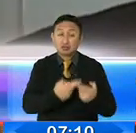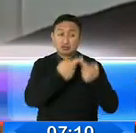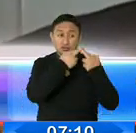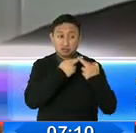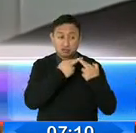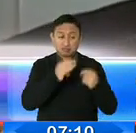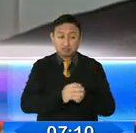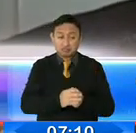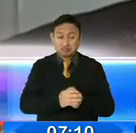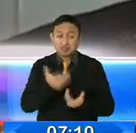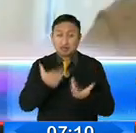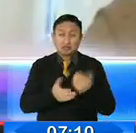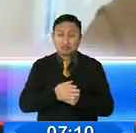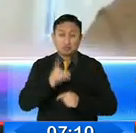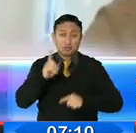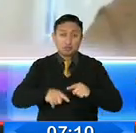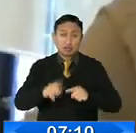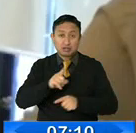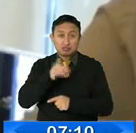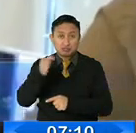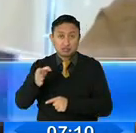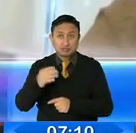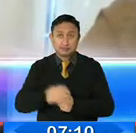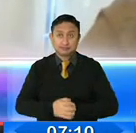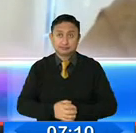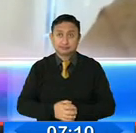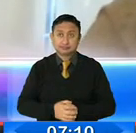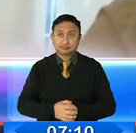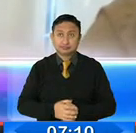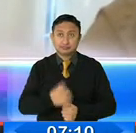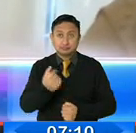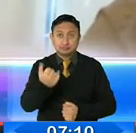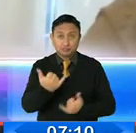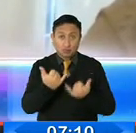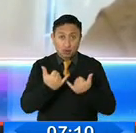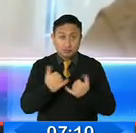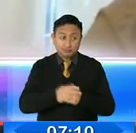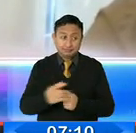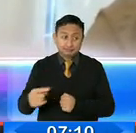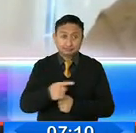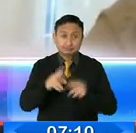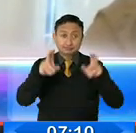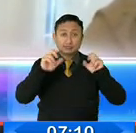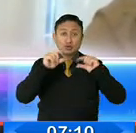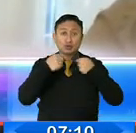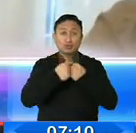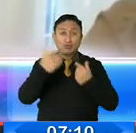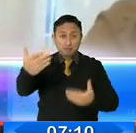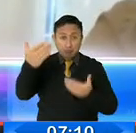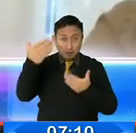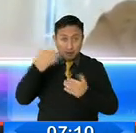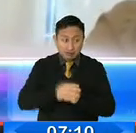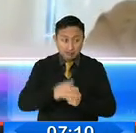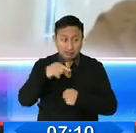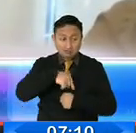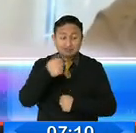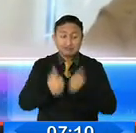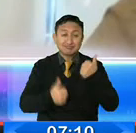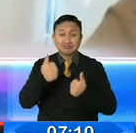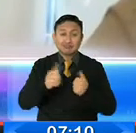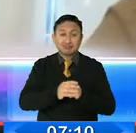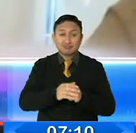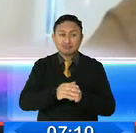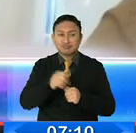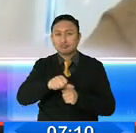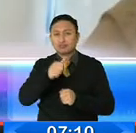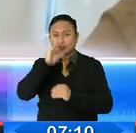nunca puede ejercer? Realmente es clarísimo que este partido político está utilizando esta candidatura con otra finalidad,